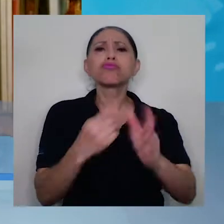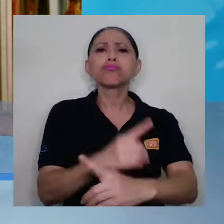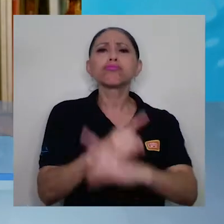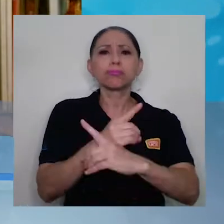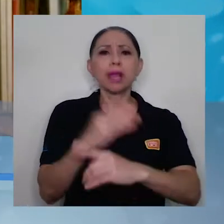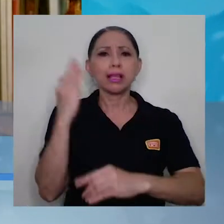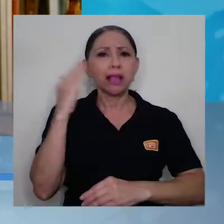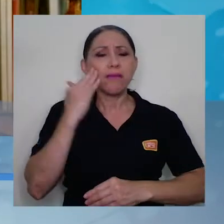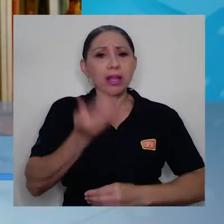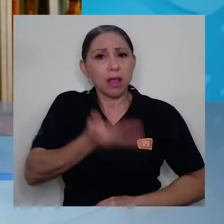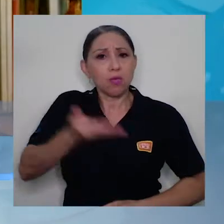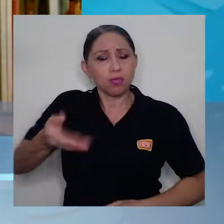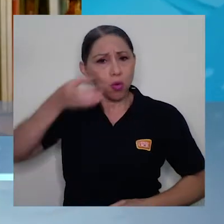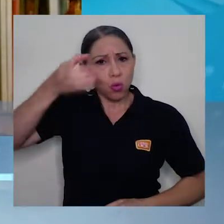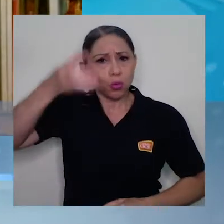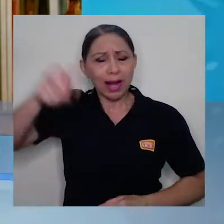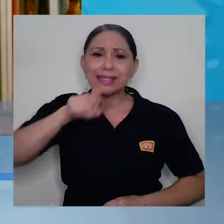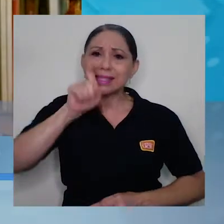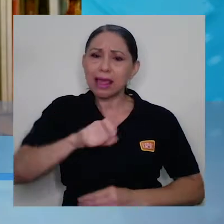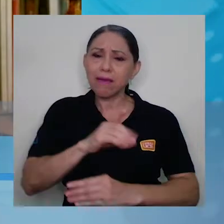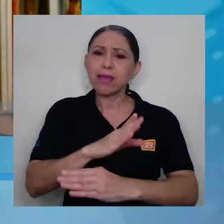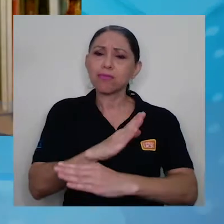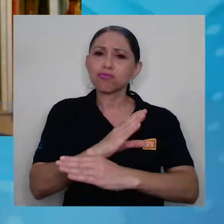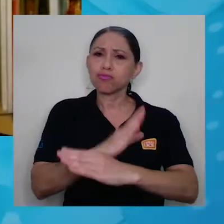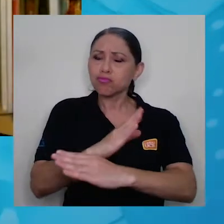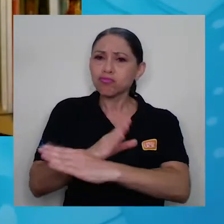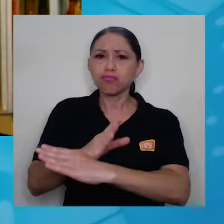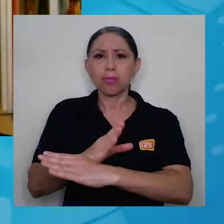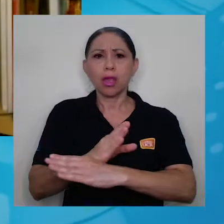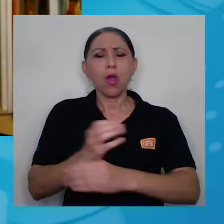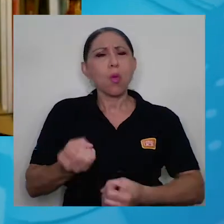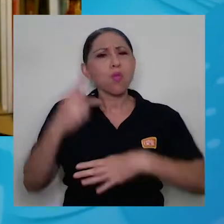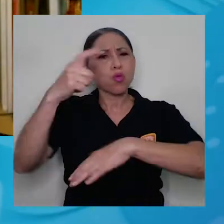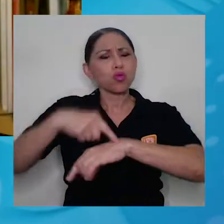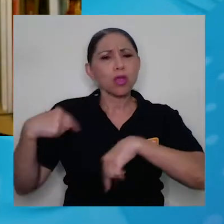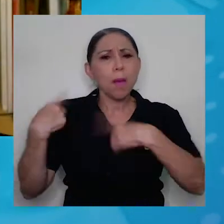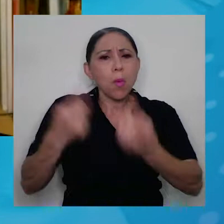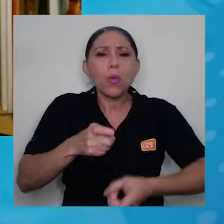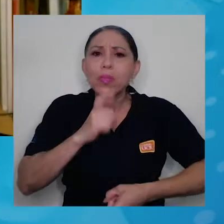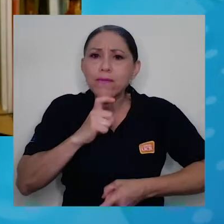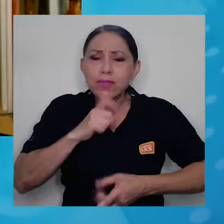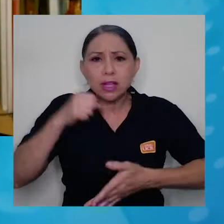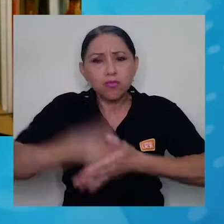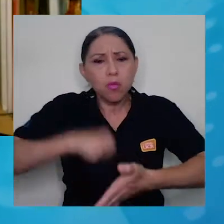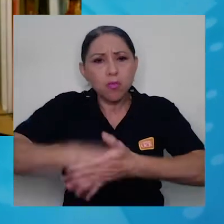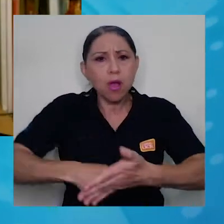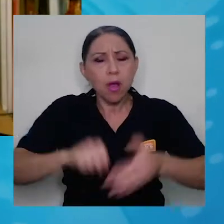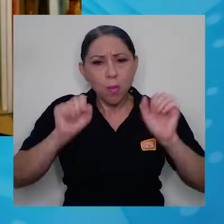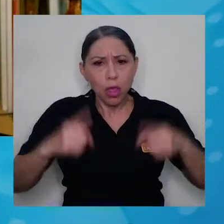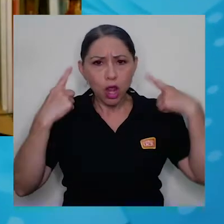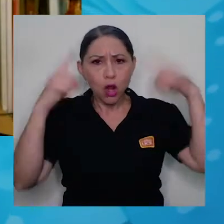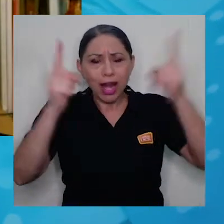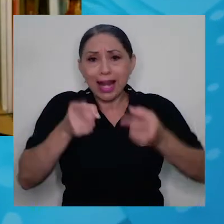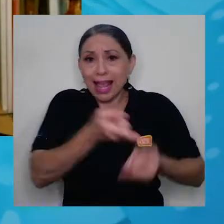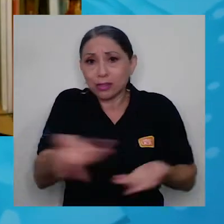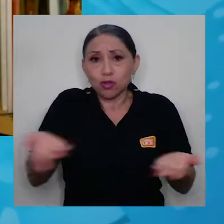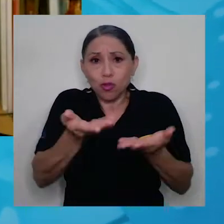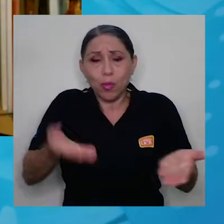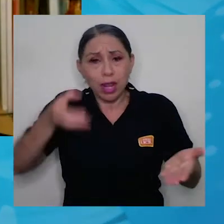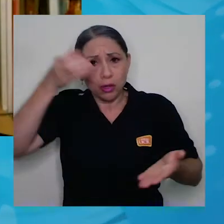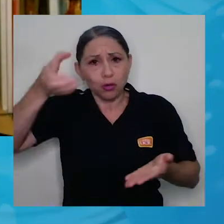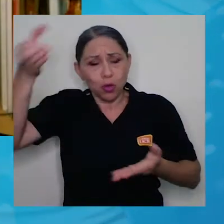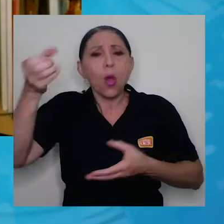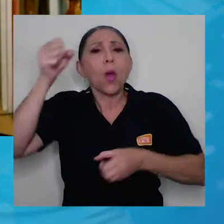y saber que los bienes culturales se deben resguardar y que ha costado mucho tiempo poder lograr que estos bienes puedan estar